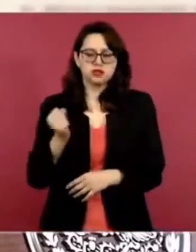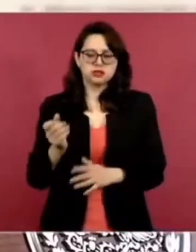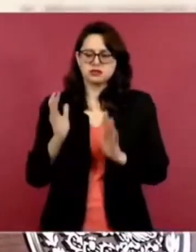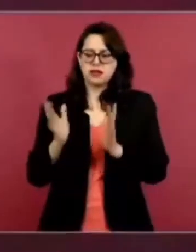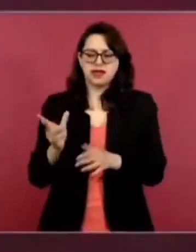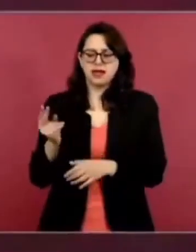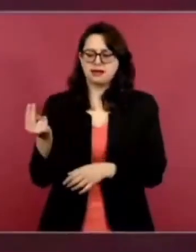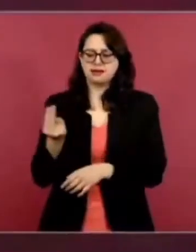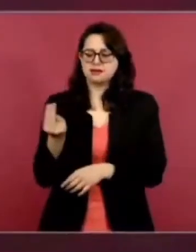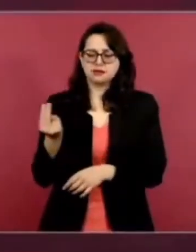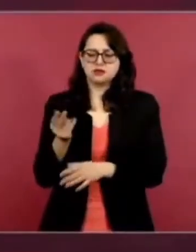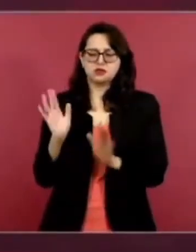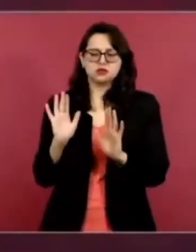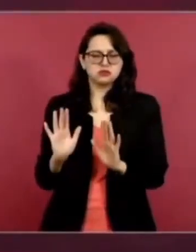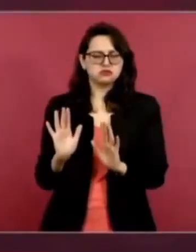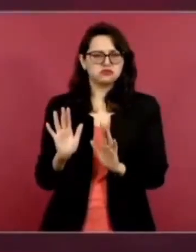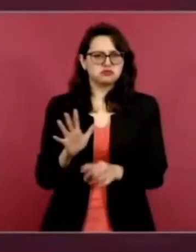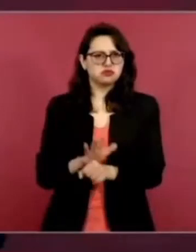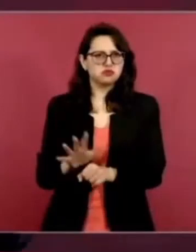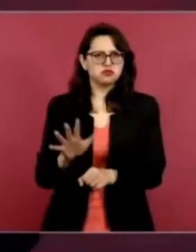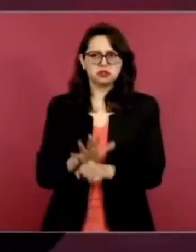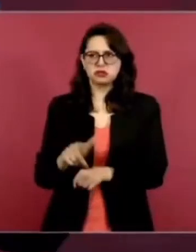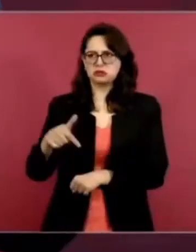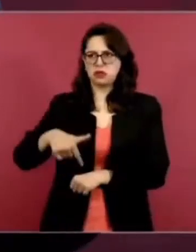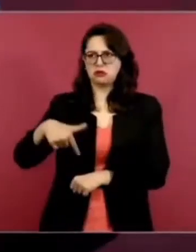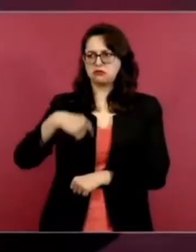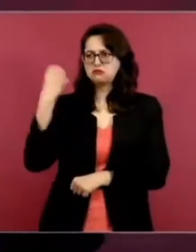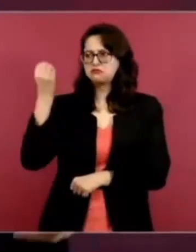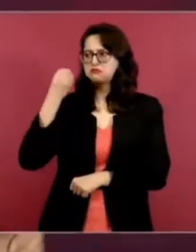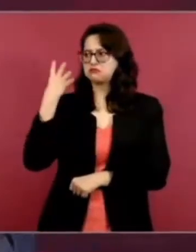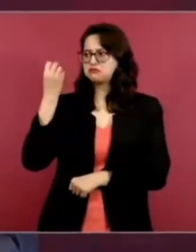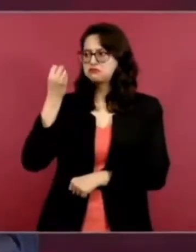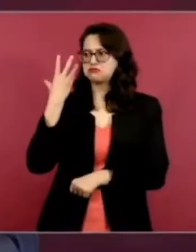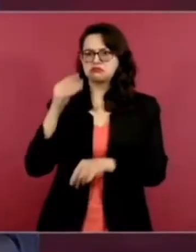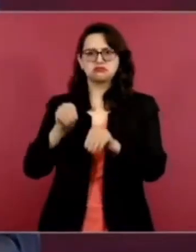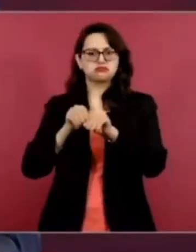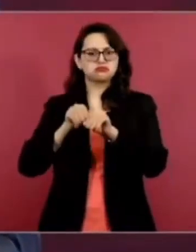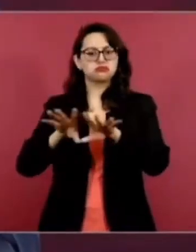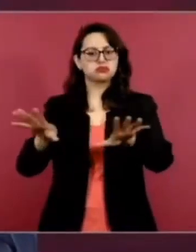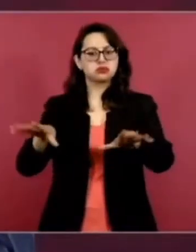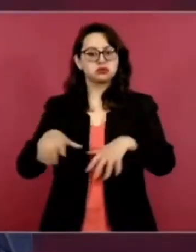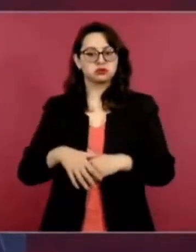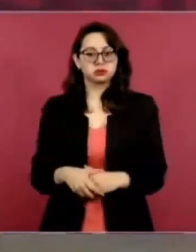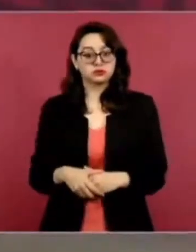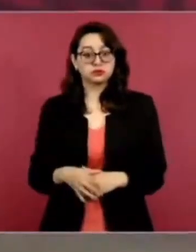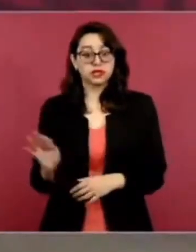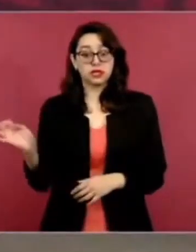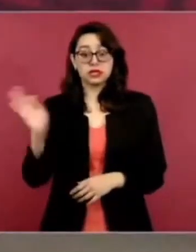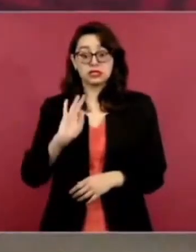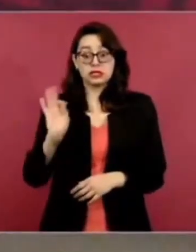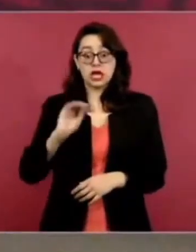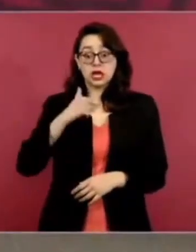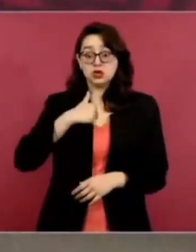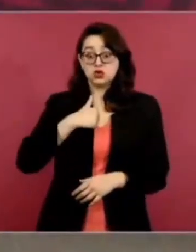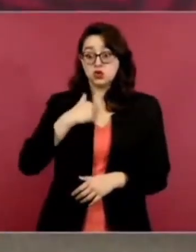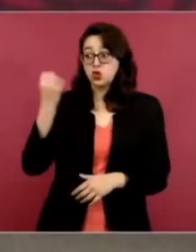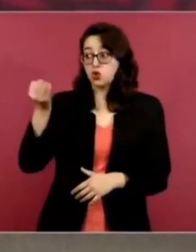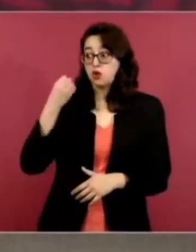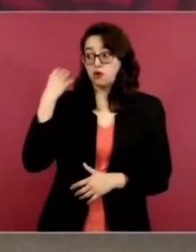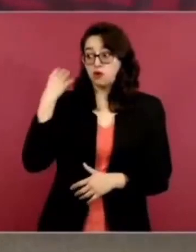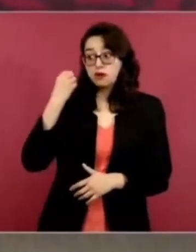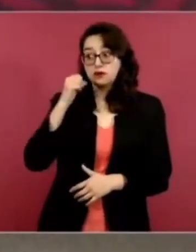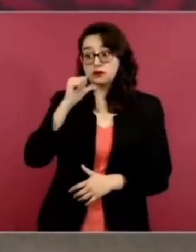golpeando, golpeando, golpeando. Y no tendríamos forma de aclarar nada, de